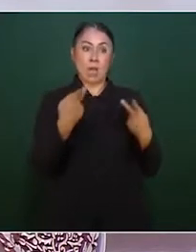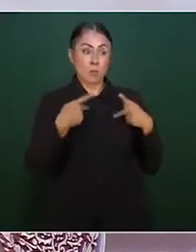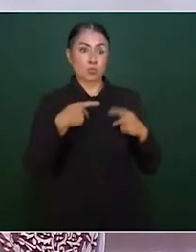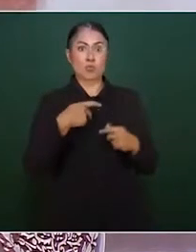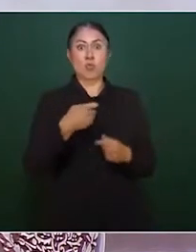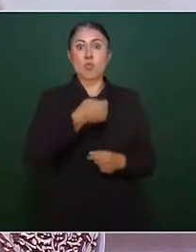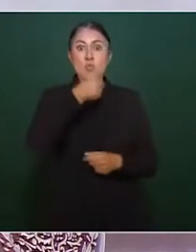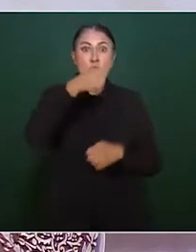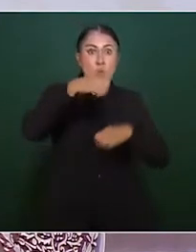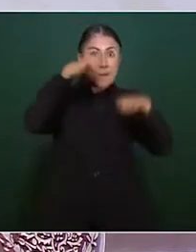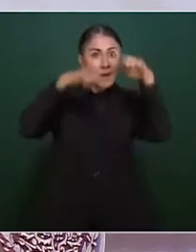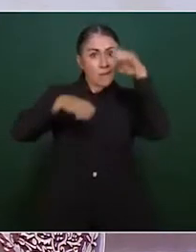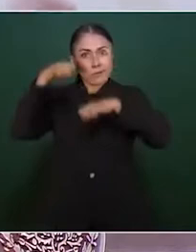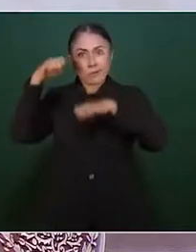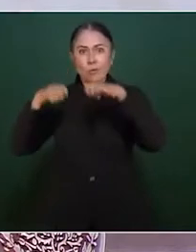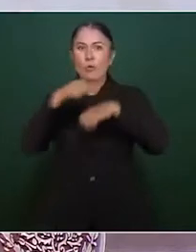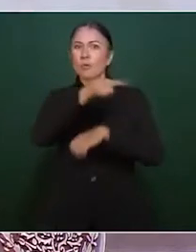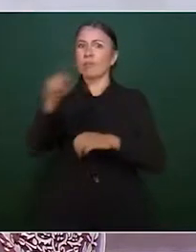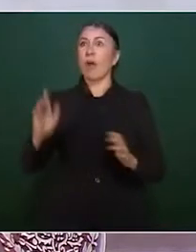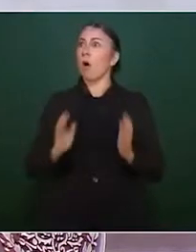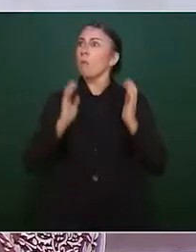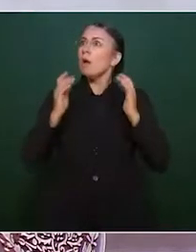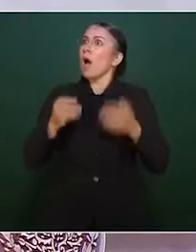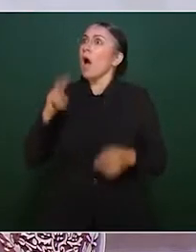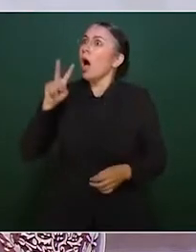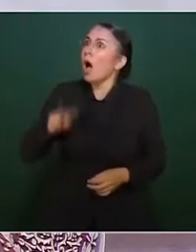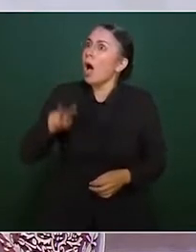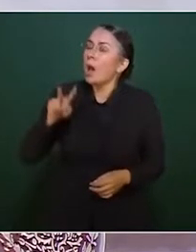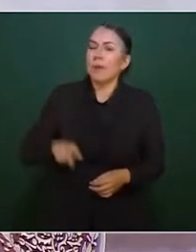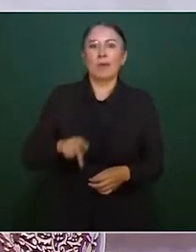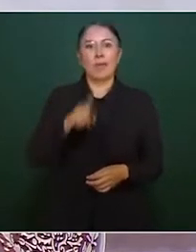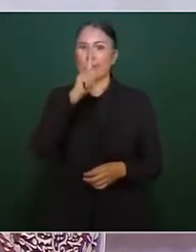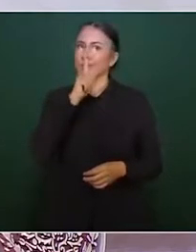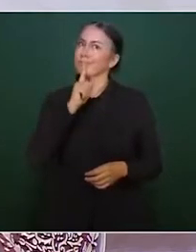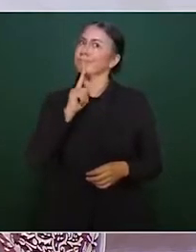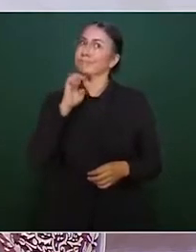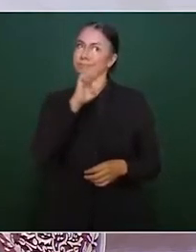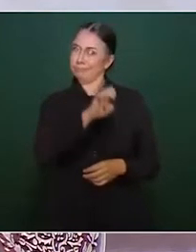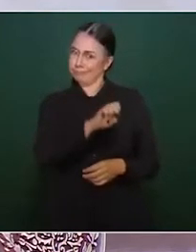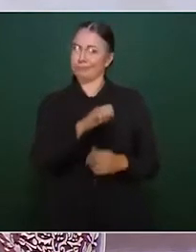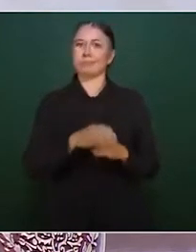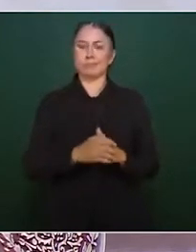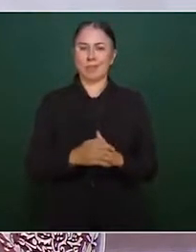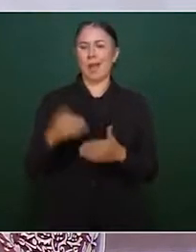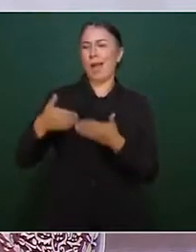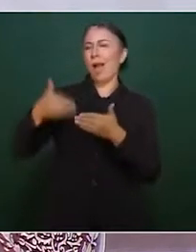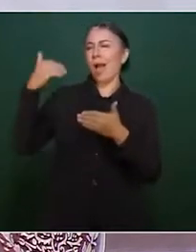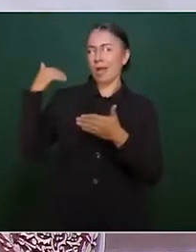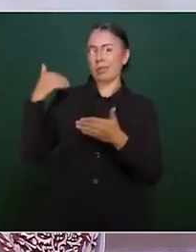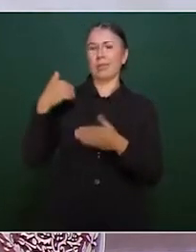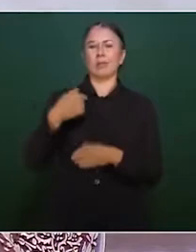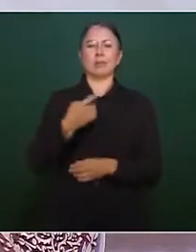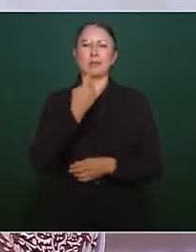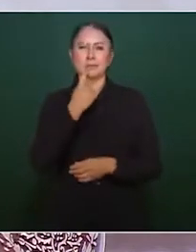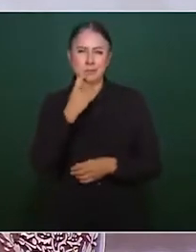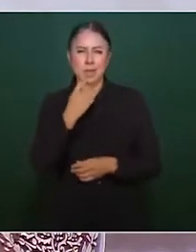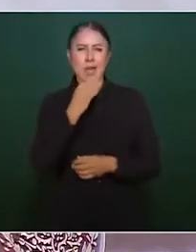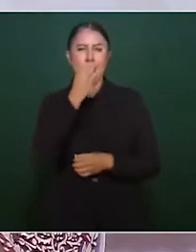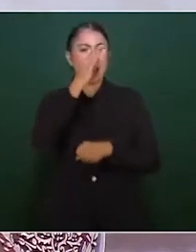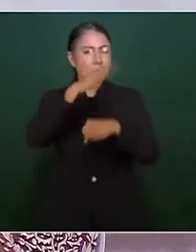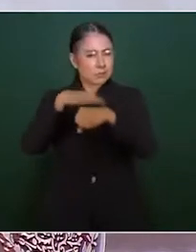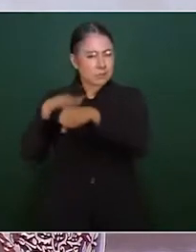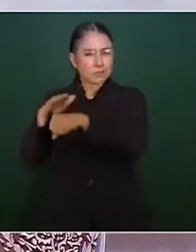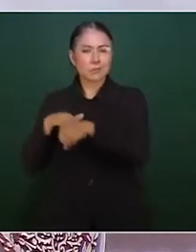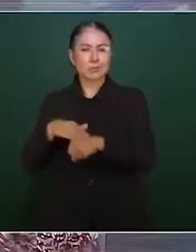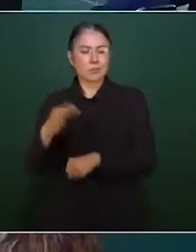-19. No se deje sorprender. A partir del anuncio que hizo el presidente Andrés Manuel López Obrador sobre